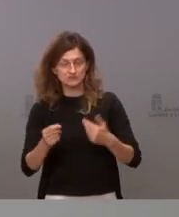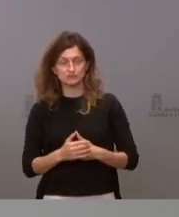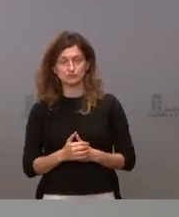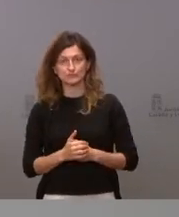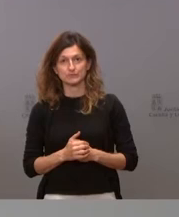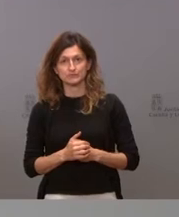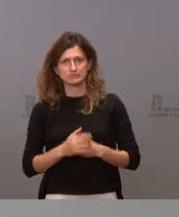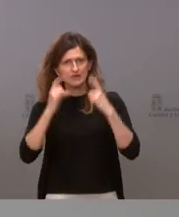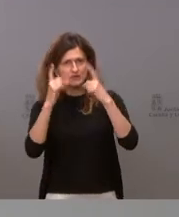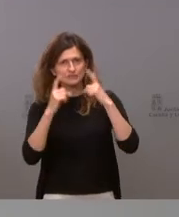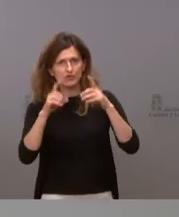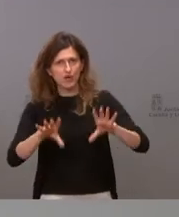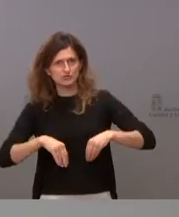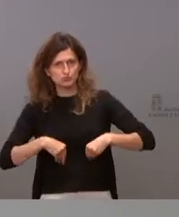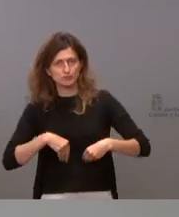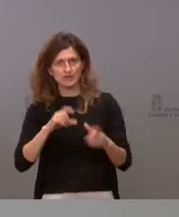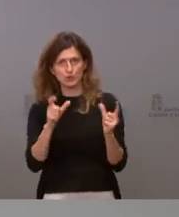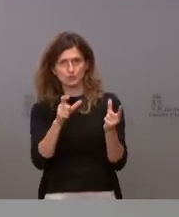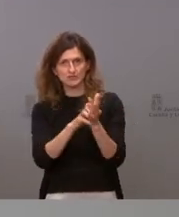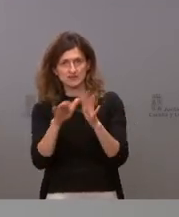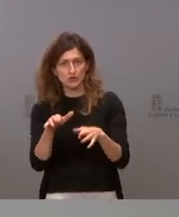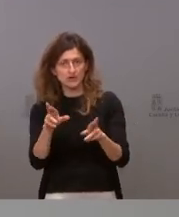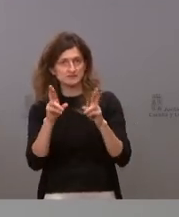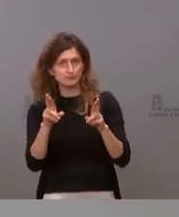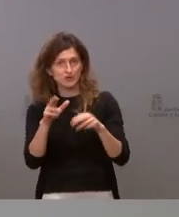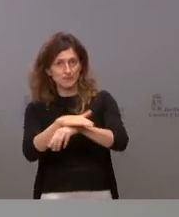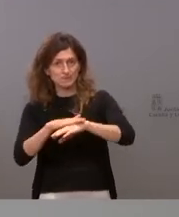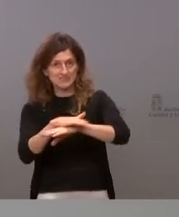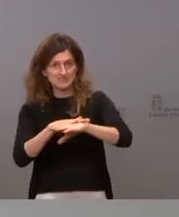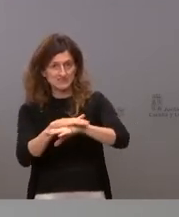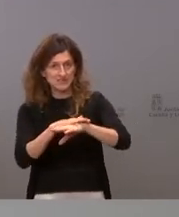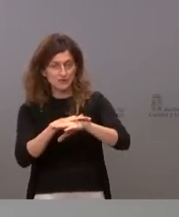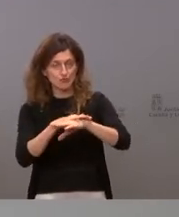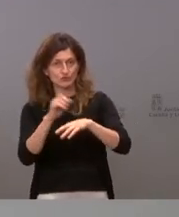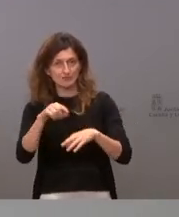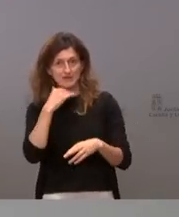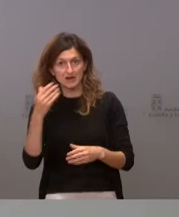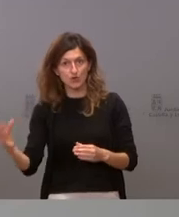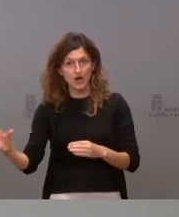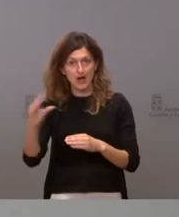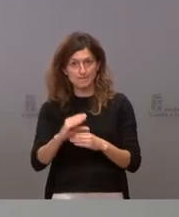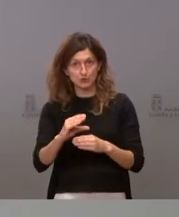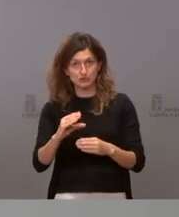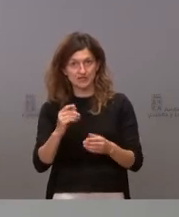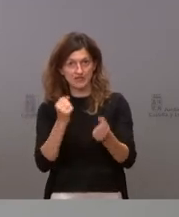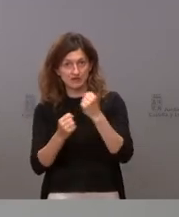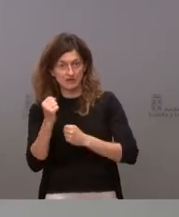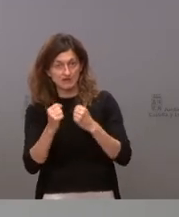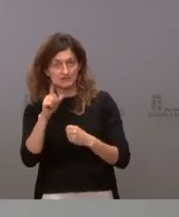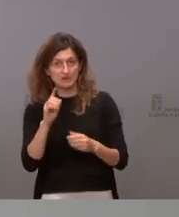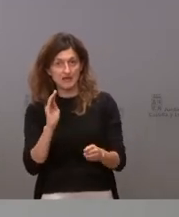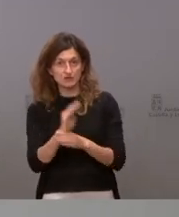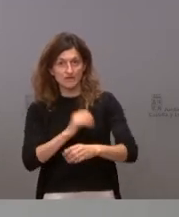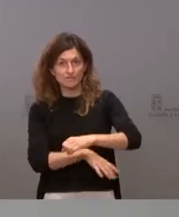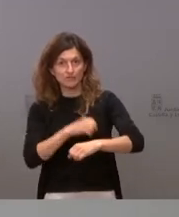Esfuerzo que se asume por parte de la Junta de Castellón y que esperemos que el Ministerio en este caso aporte algo de financiación y ayuda de esos